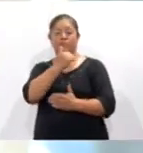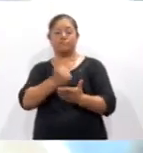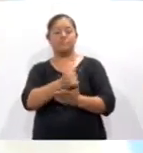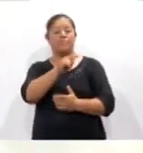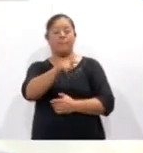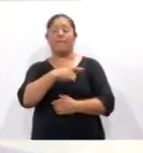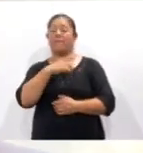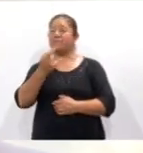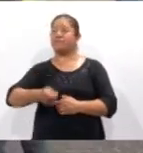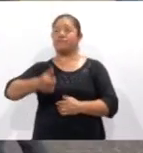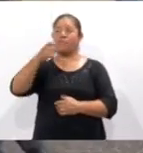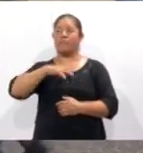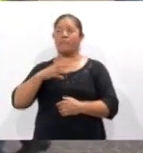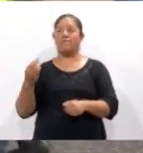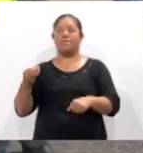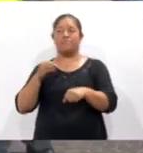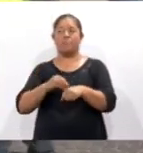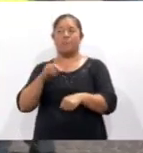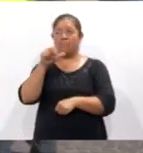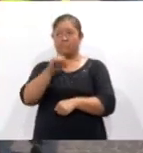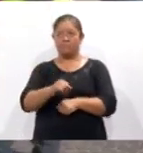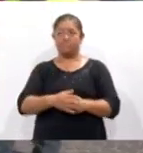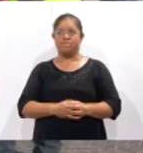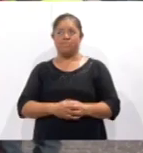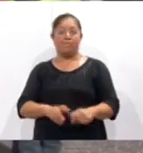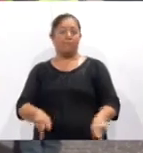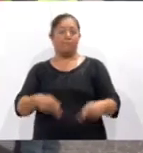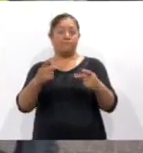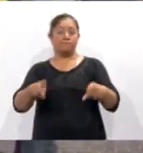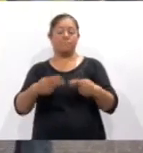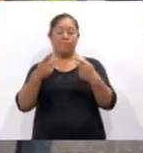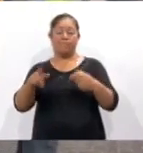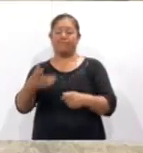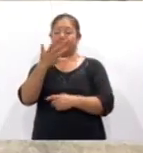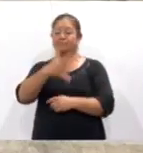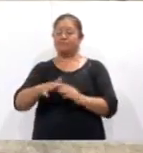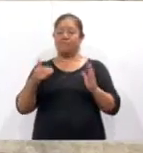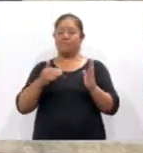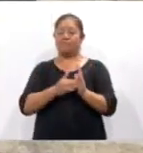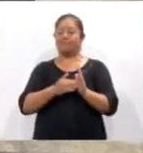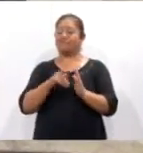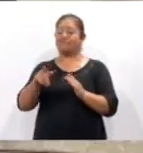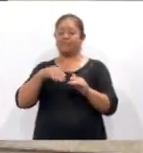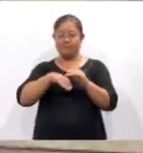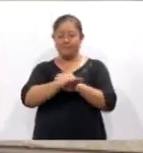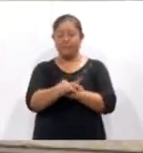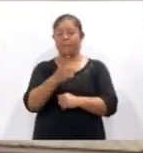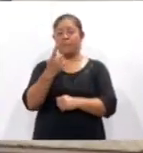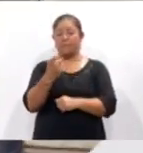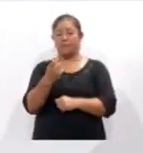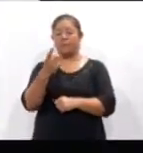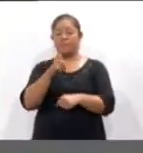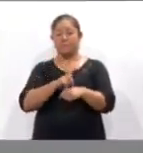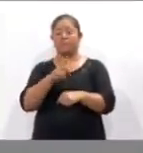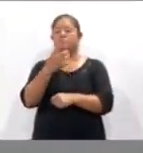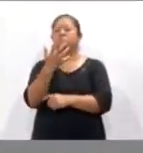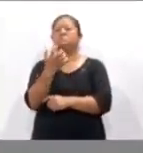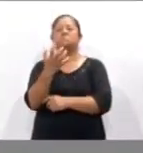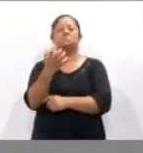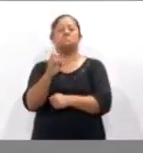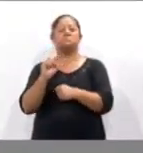primera en implantar un dispositivo de este tipo, vendió en línea unas 10.000 entradas para el primer día, a un precio de 5 euros.